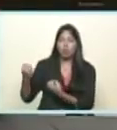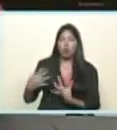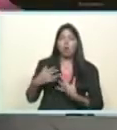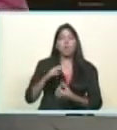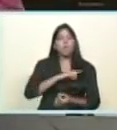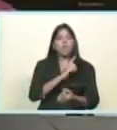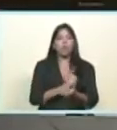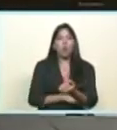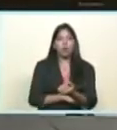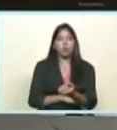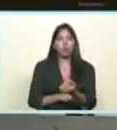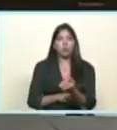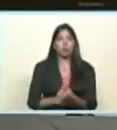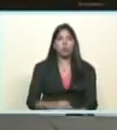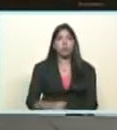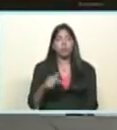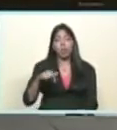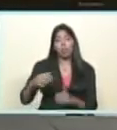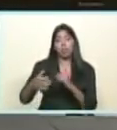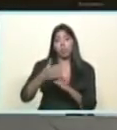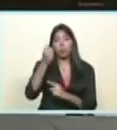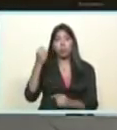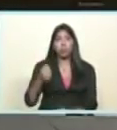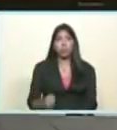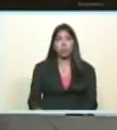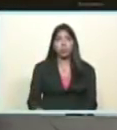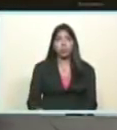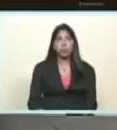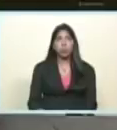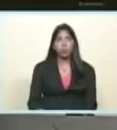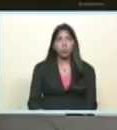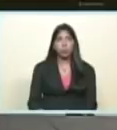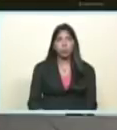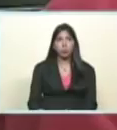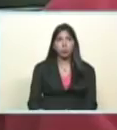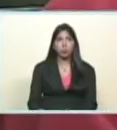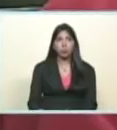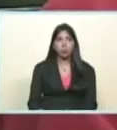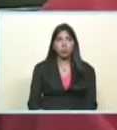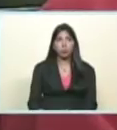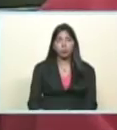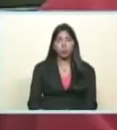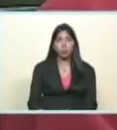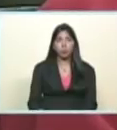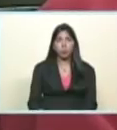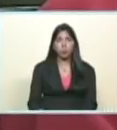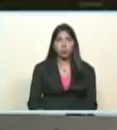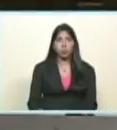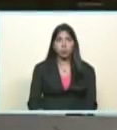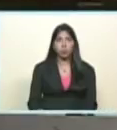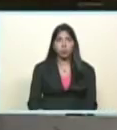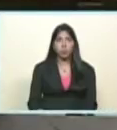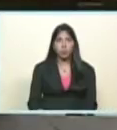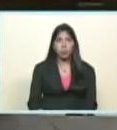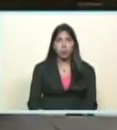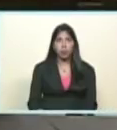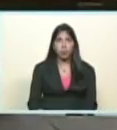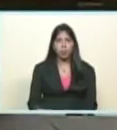la inversión permanente en el centro así como esta bella